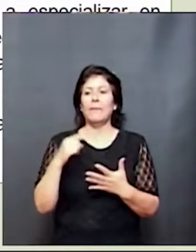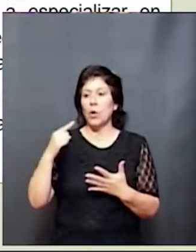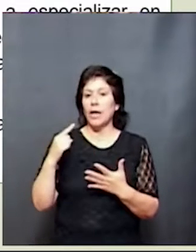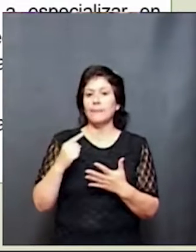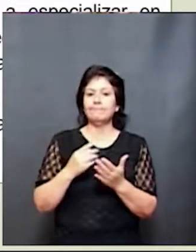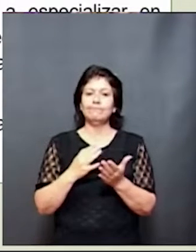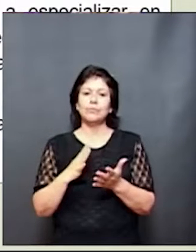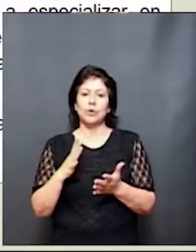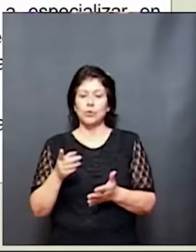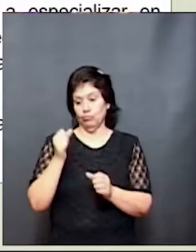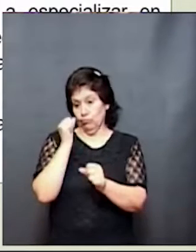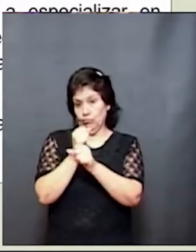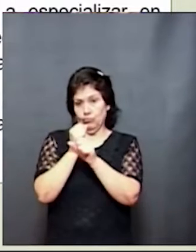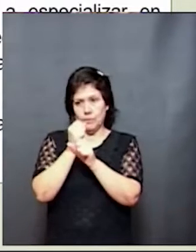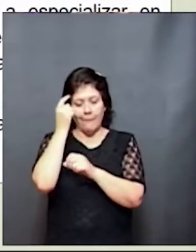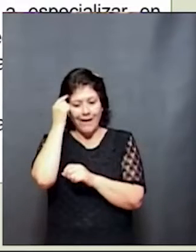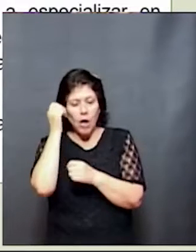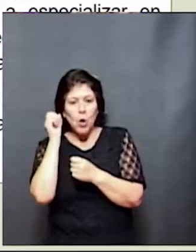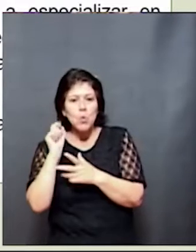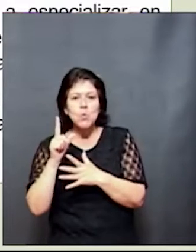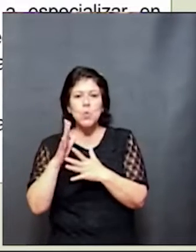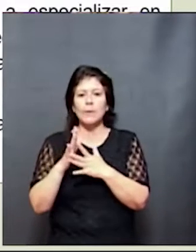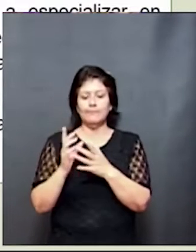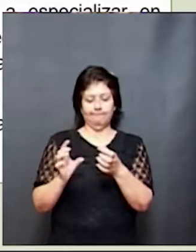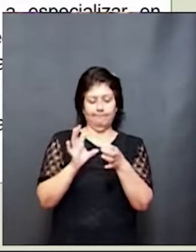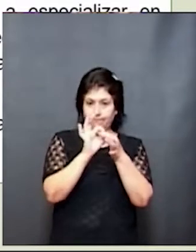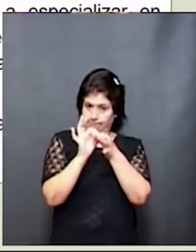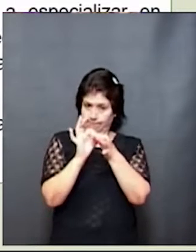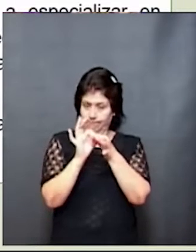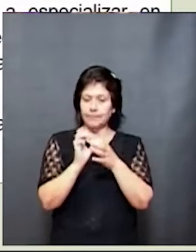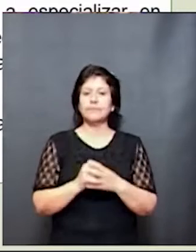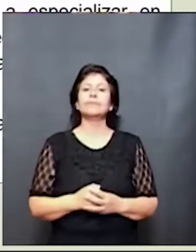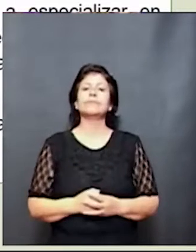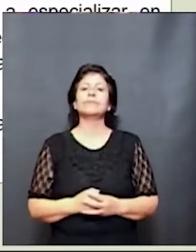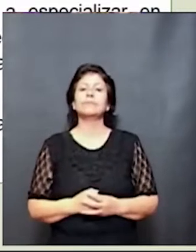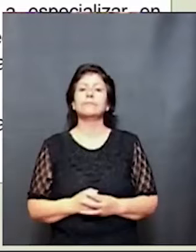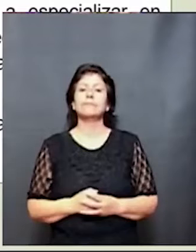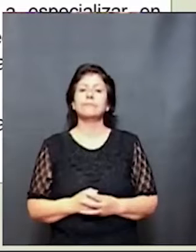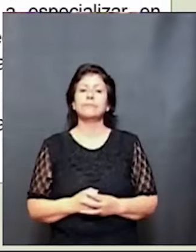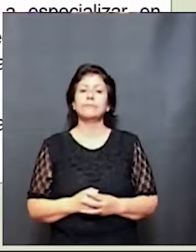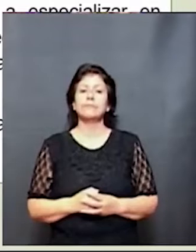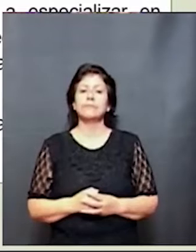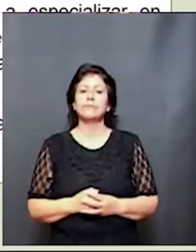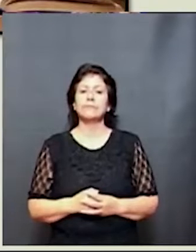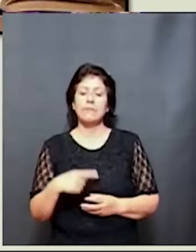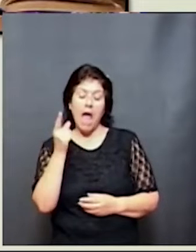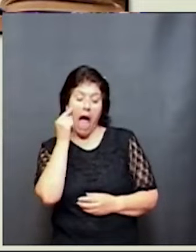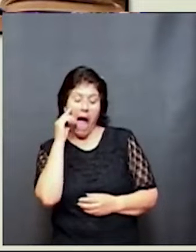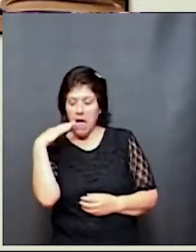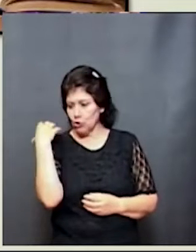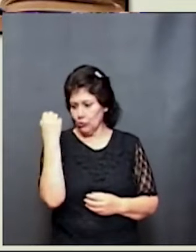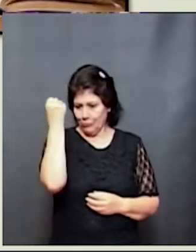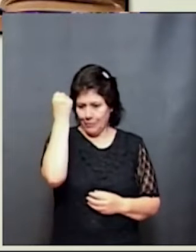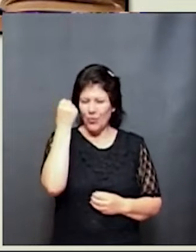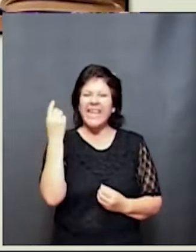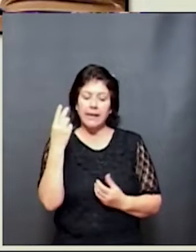tienen una función, pero adhieren una función más y logramos algo tan vital como es la